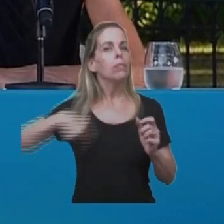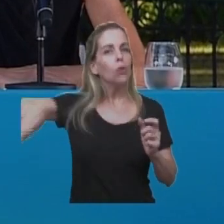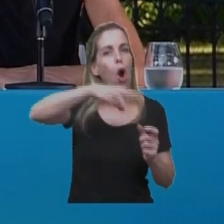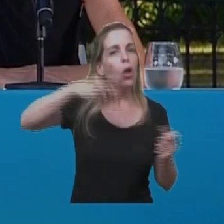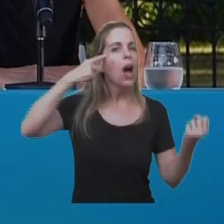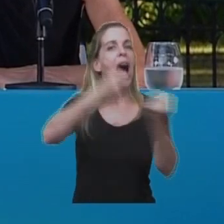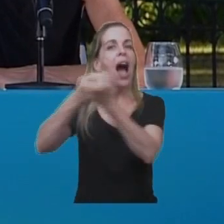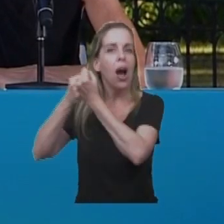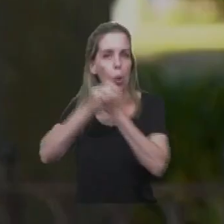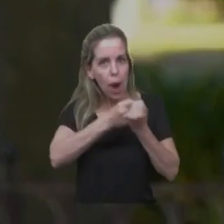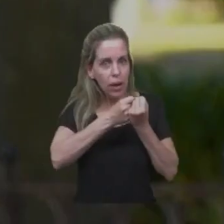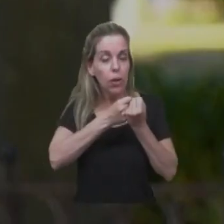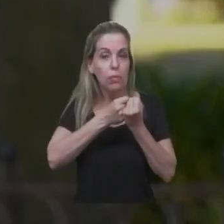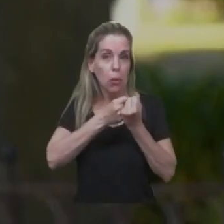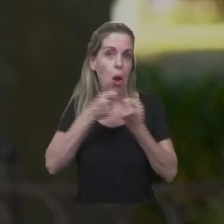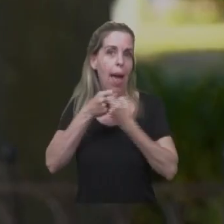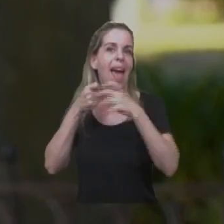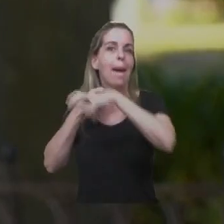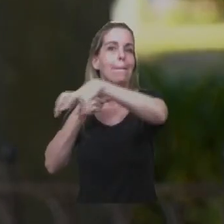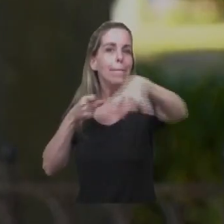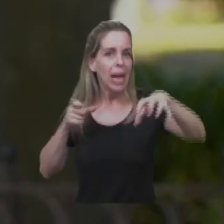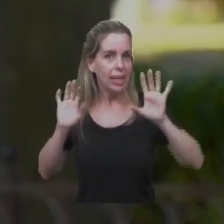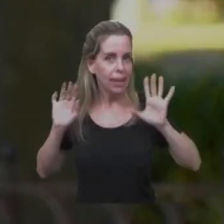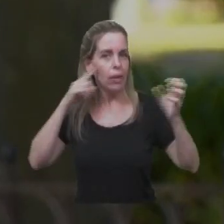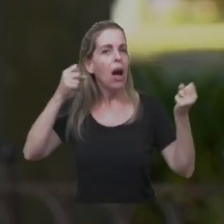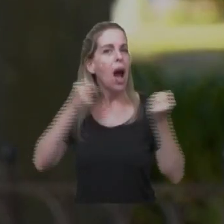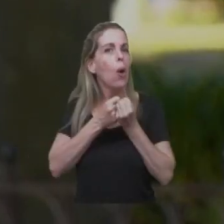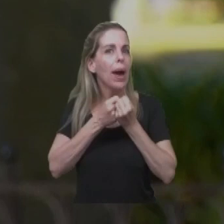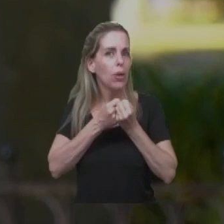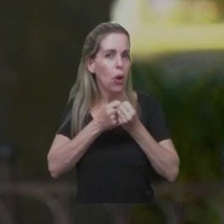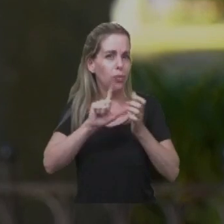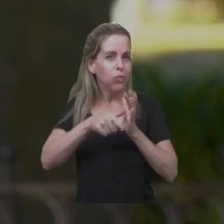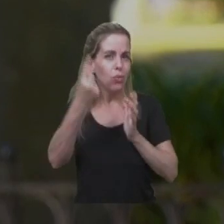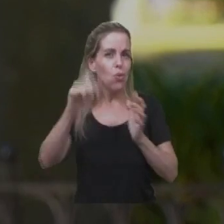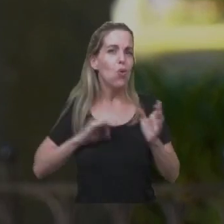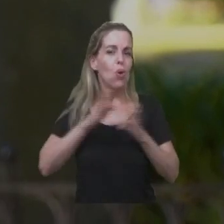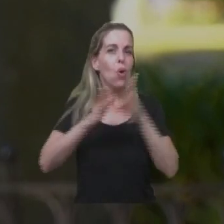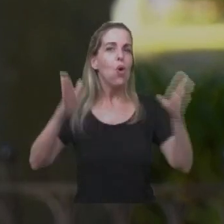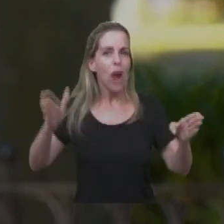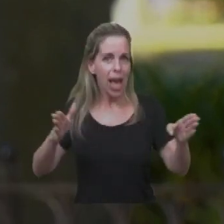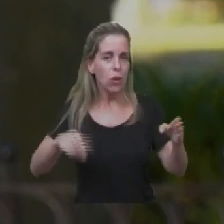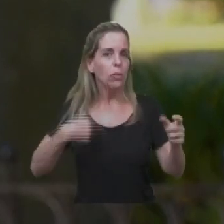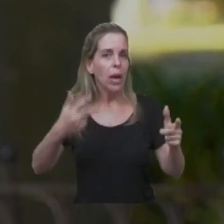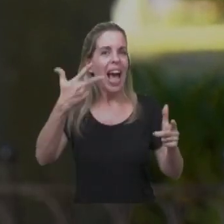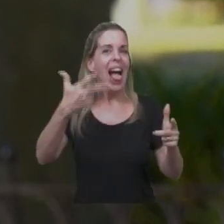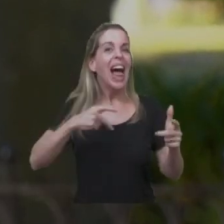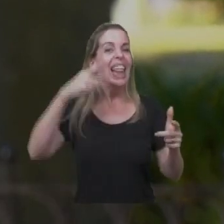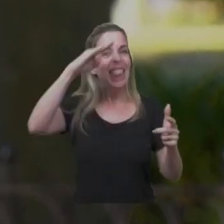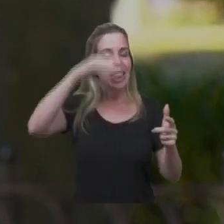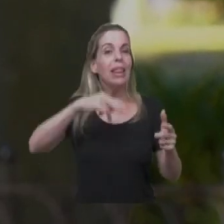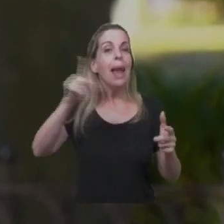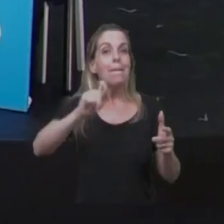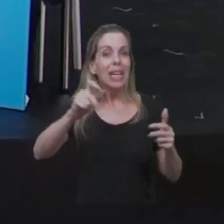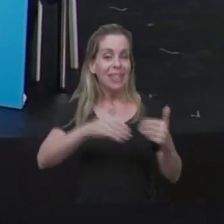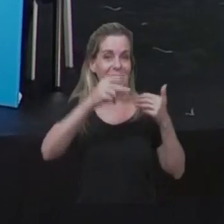a un gran acuerdo, un acuerdo que va a tener la vigencia de un año, que va a ser revisable trimestralmente, que va a tener una pauta de